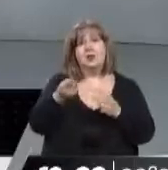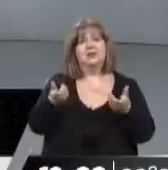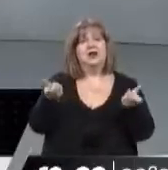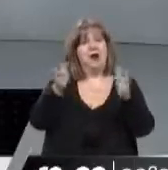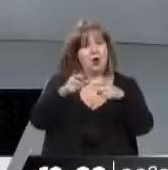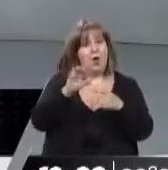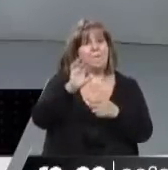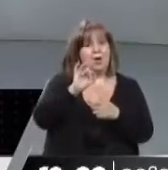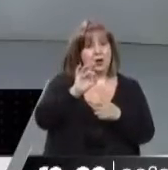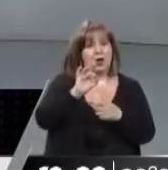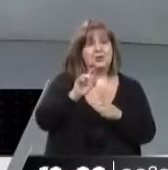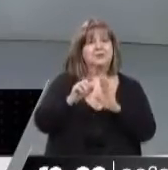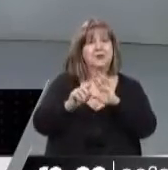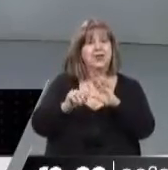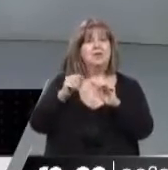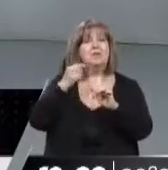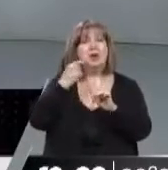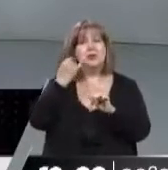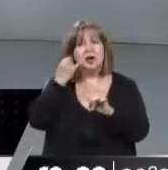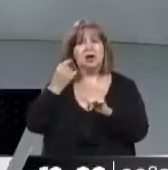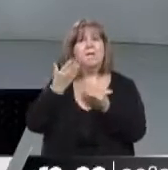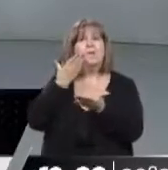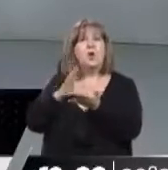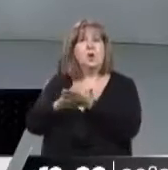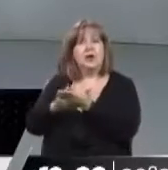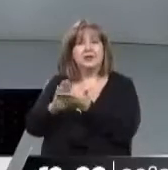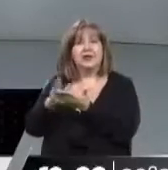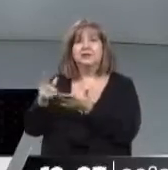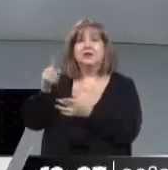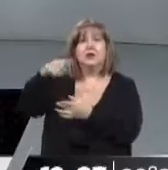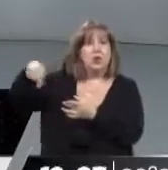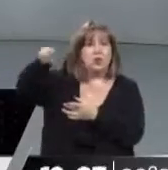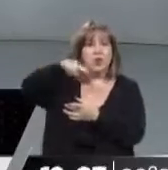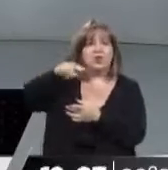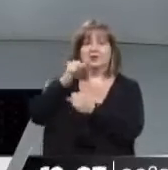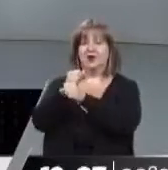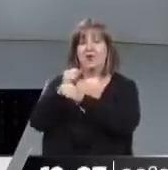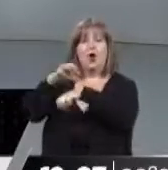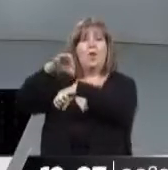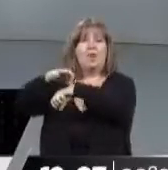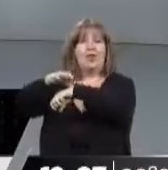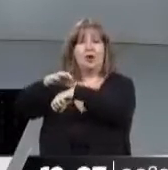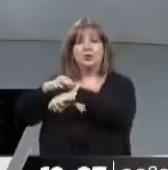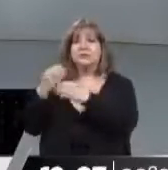pero los profesionales de la salud sepan que esa propuesta va a estar girando en los espacios de trabajo para que la evalúen entre lunes y martes. Gracias, Pablo. De nada.